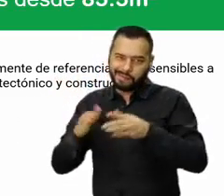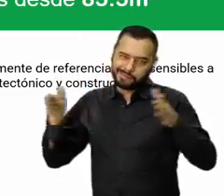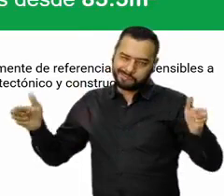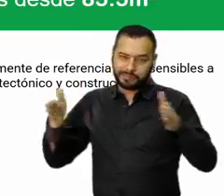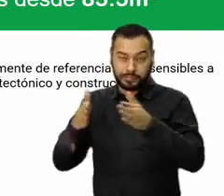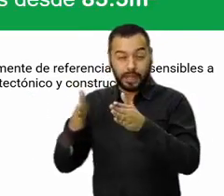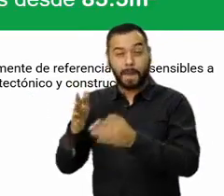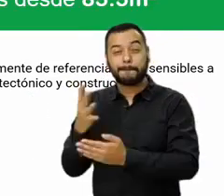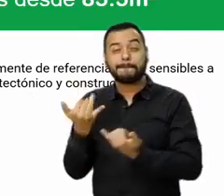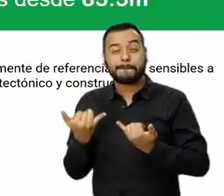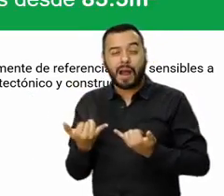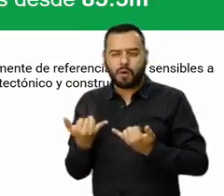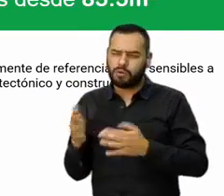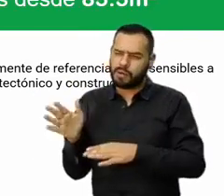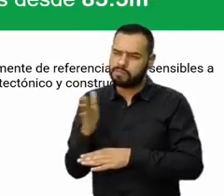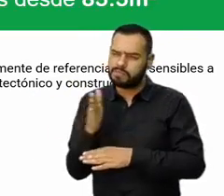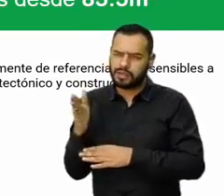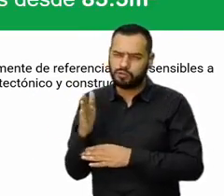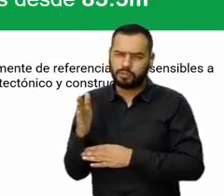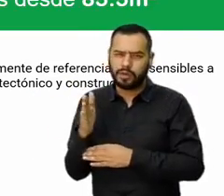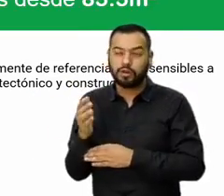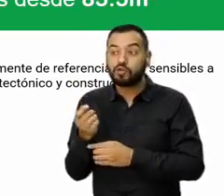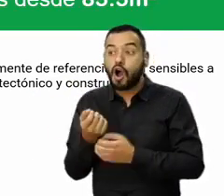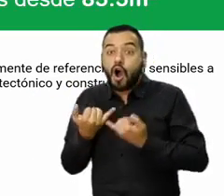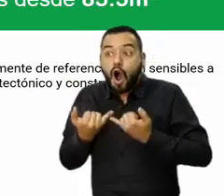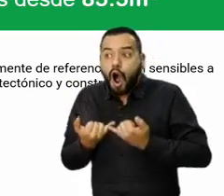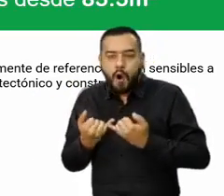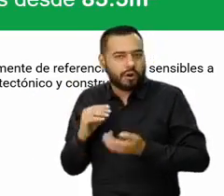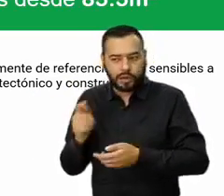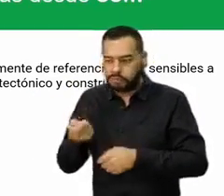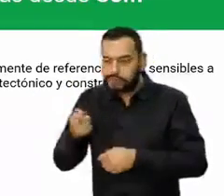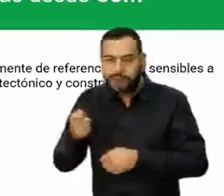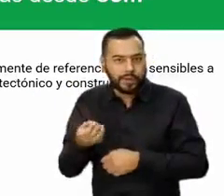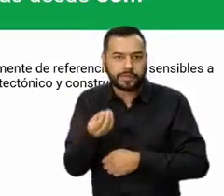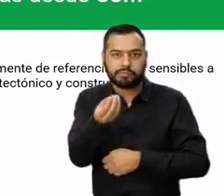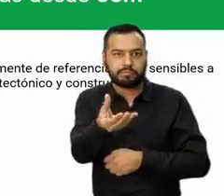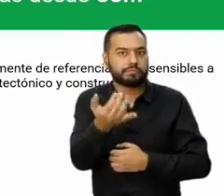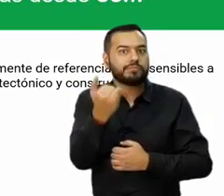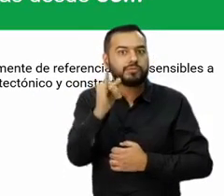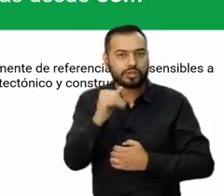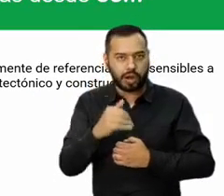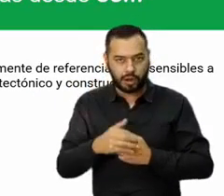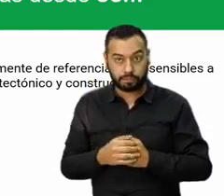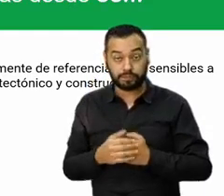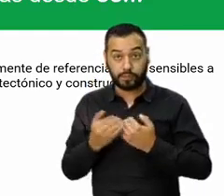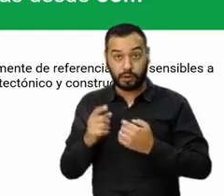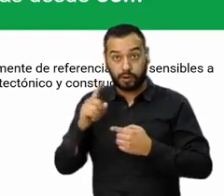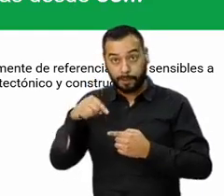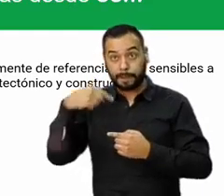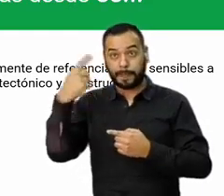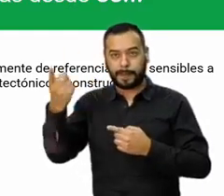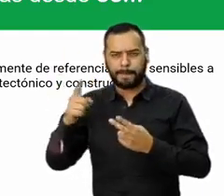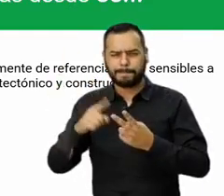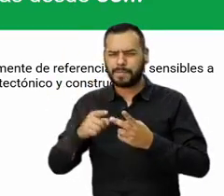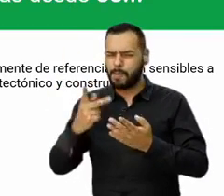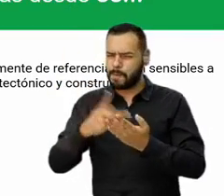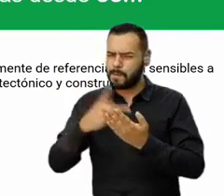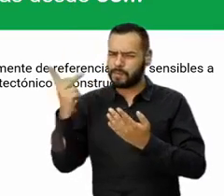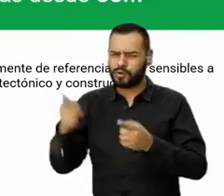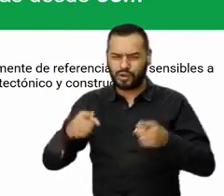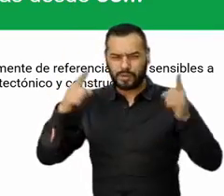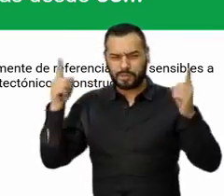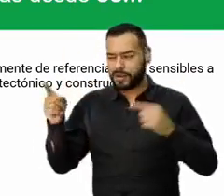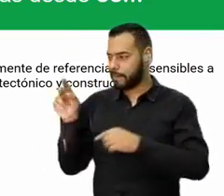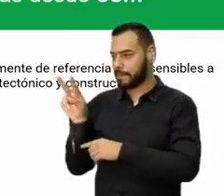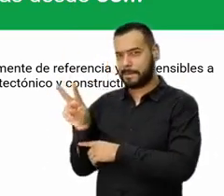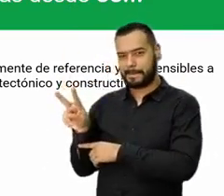más o menos ahorita estamos en ese promedio para entrega inmediata. Pasaríamos en este momento a nuestro macro proyecto que se